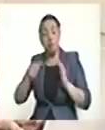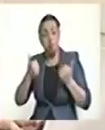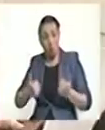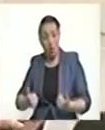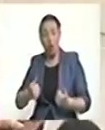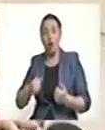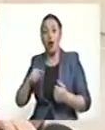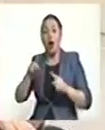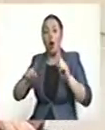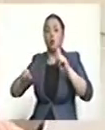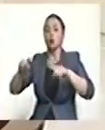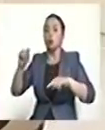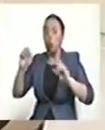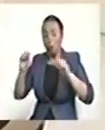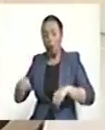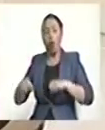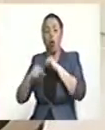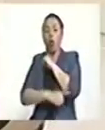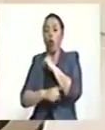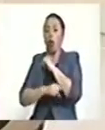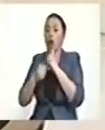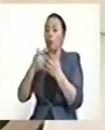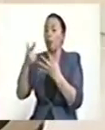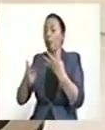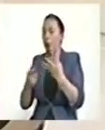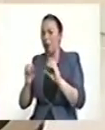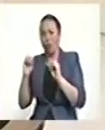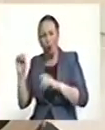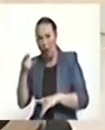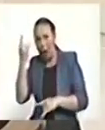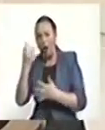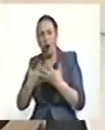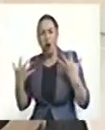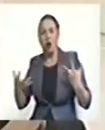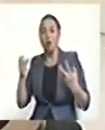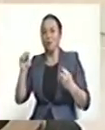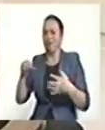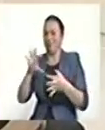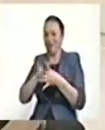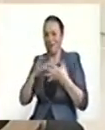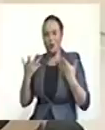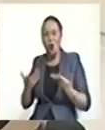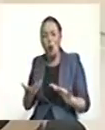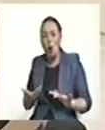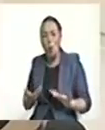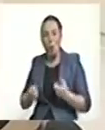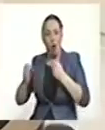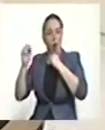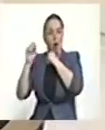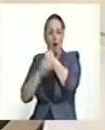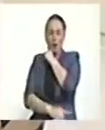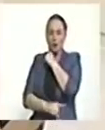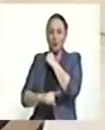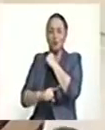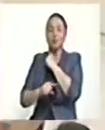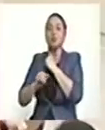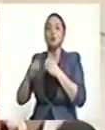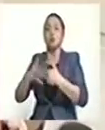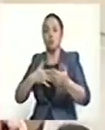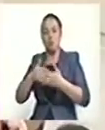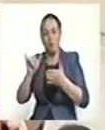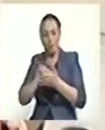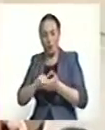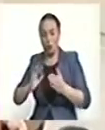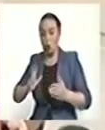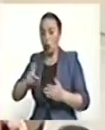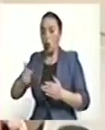pueden cometer una suerte de delitos que a su vez van a ser considerados con exos en función de la rebelión, incluidos los que están descritos como